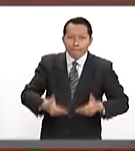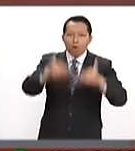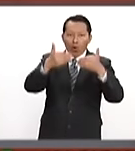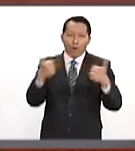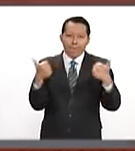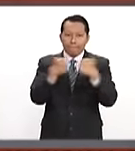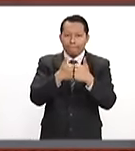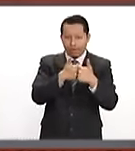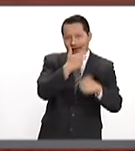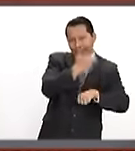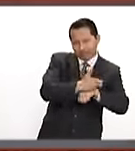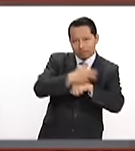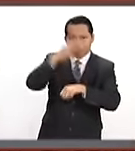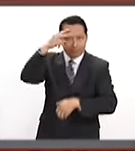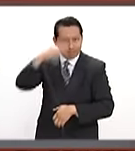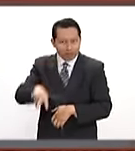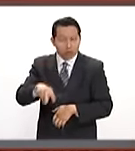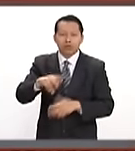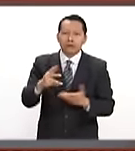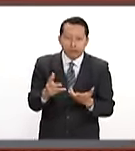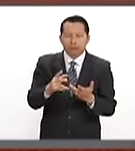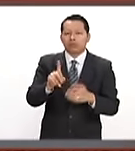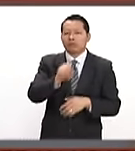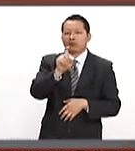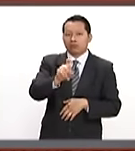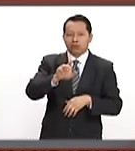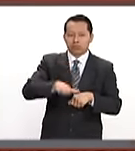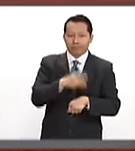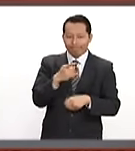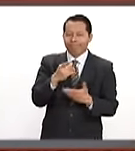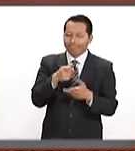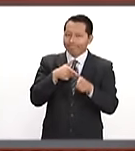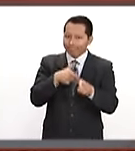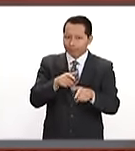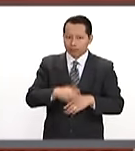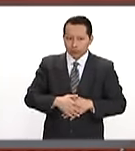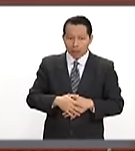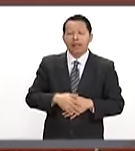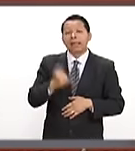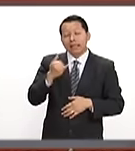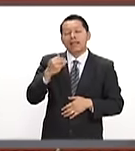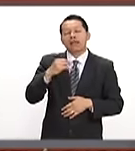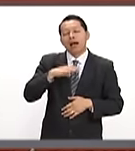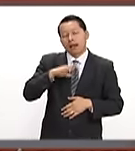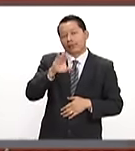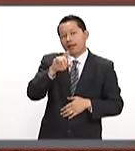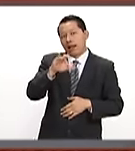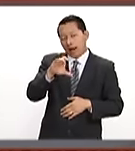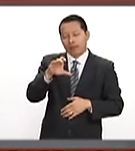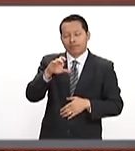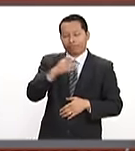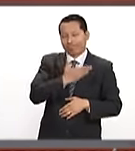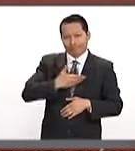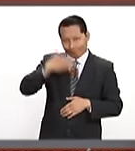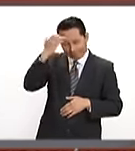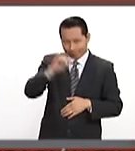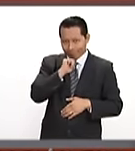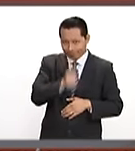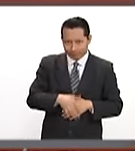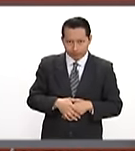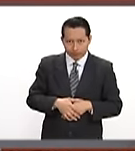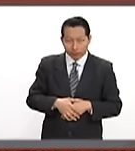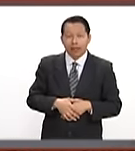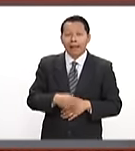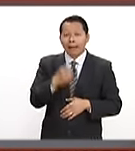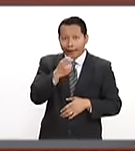Unidos. Mucha expectativa, el presidente no viaja a la celda. Así es, así es. Como le decimos, se espera que en unas horas